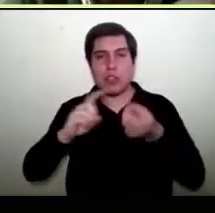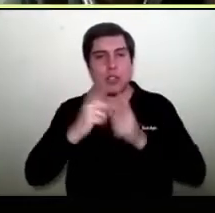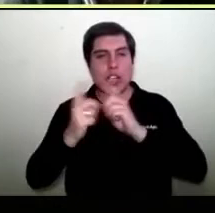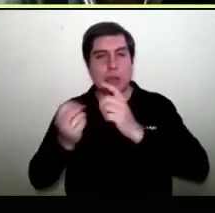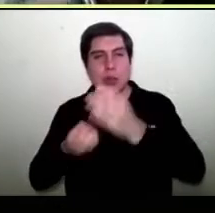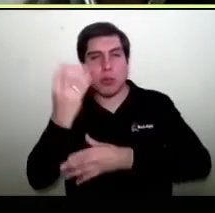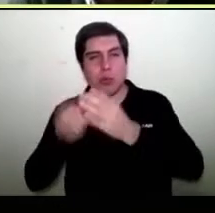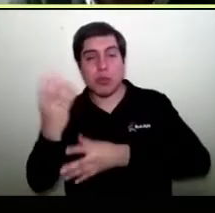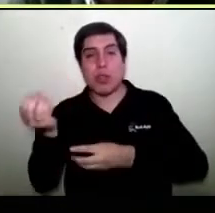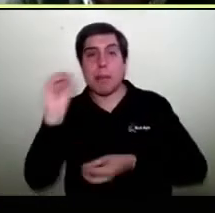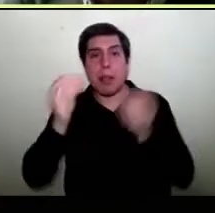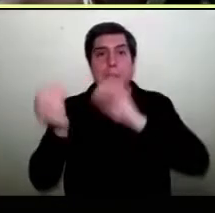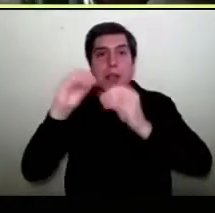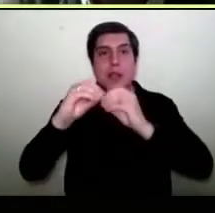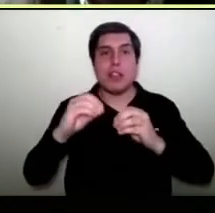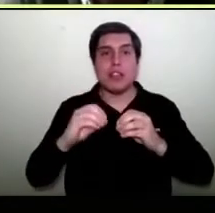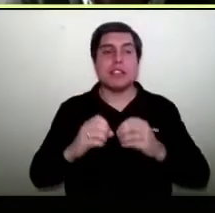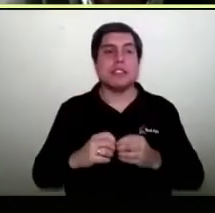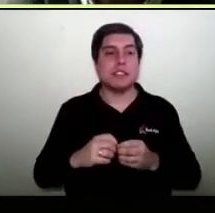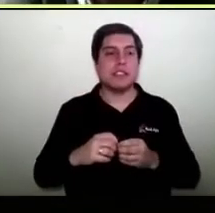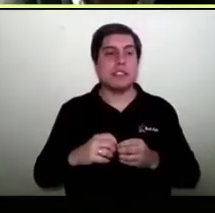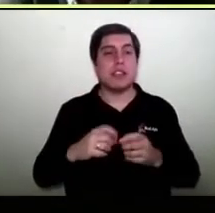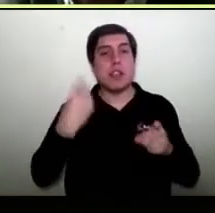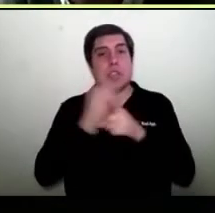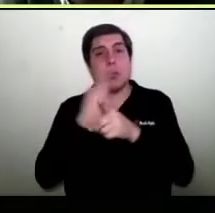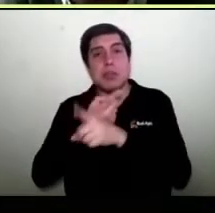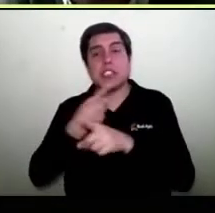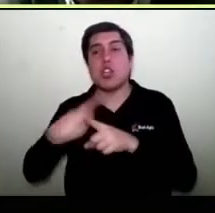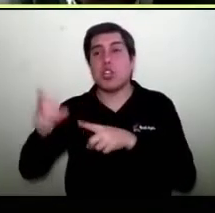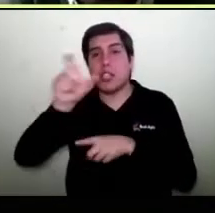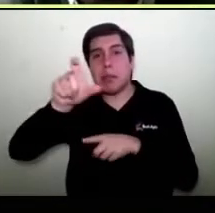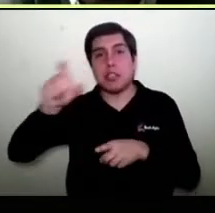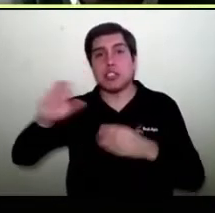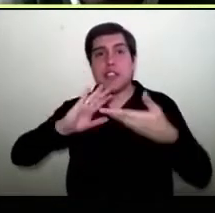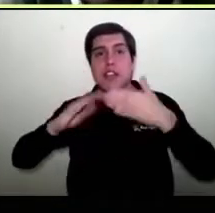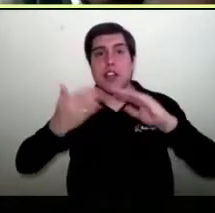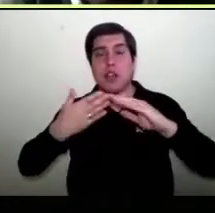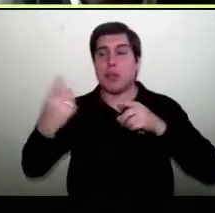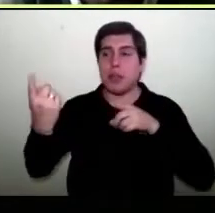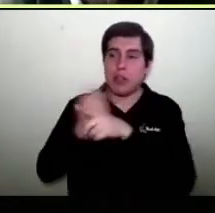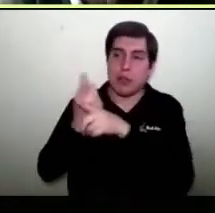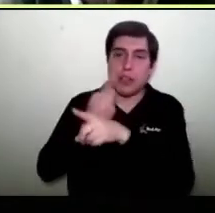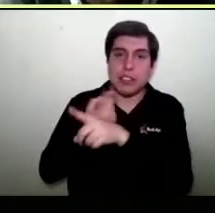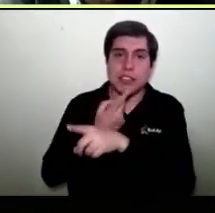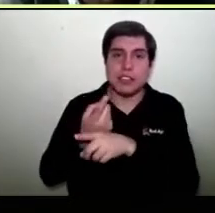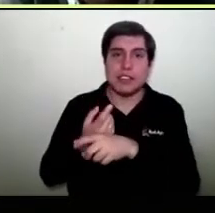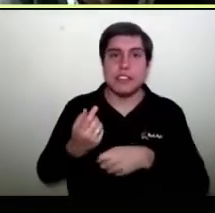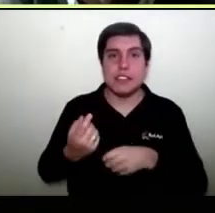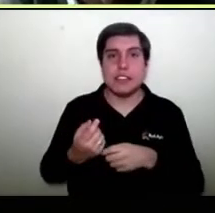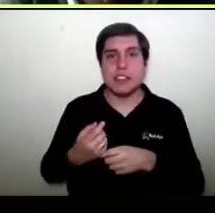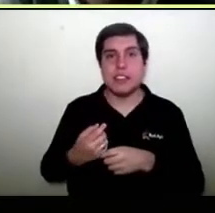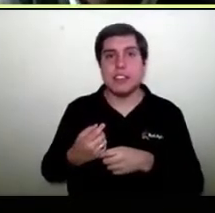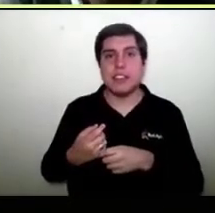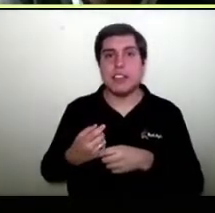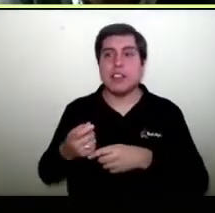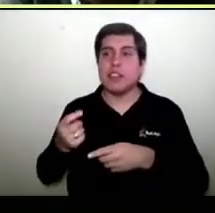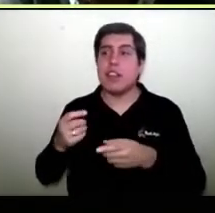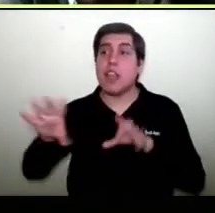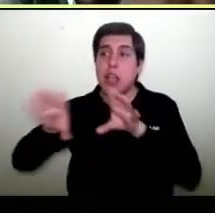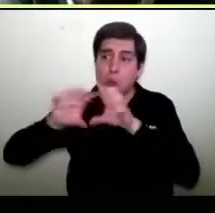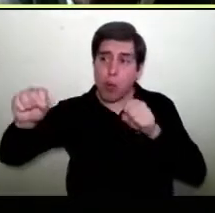verlas, crear ofertas, contactarte con otros miembros de la comunidad, hacer ofertas en común,